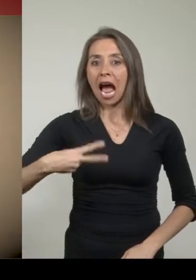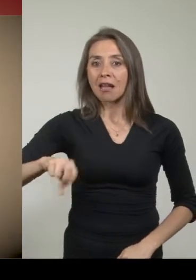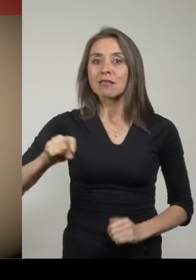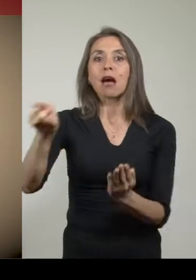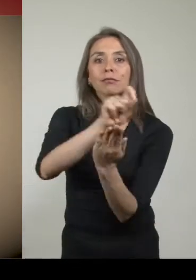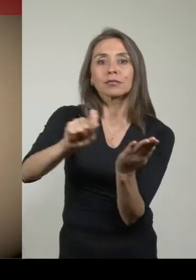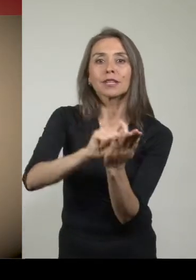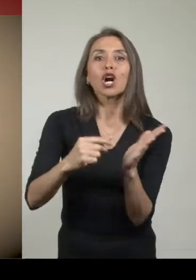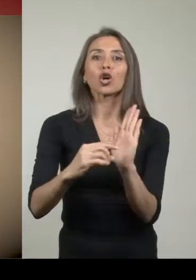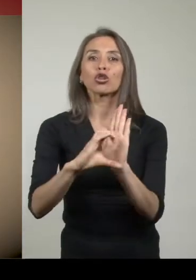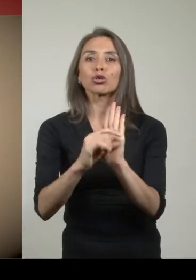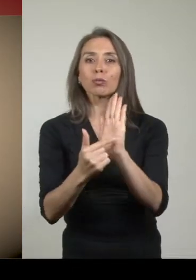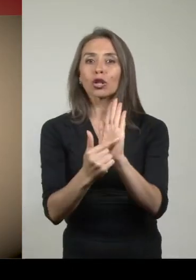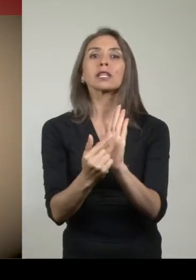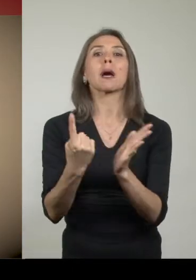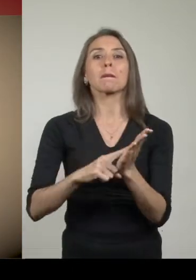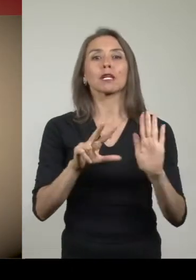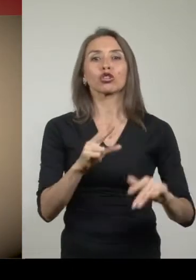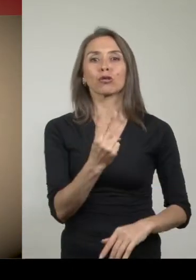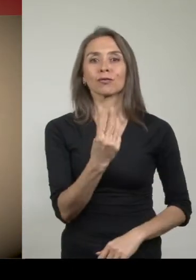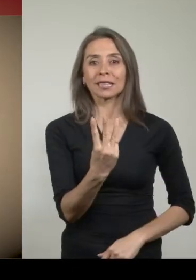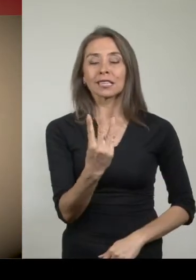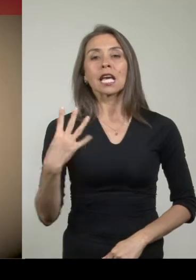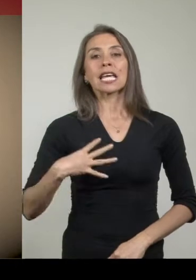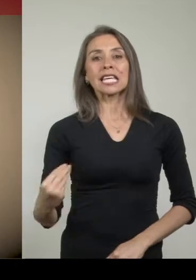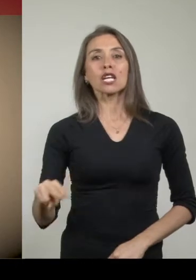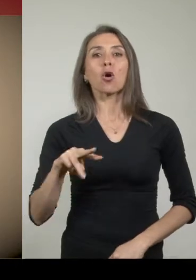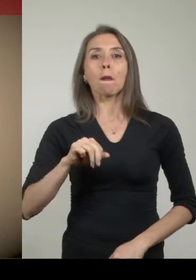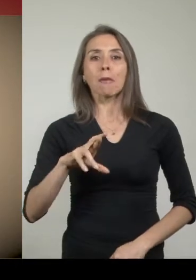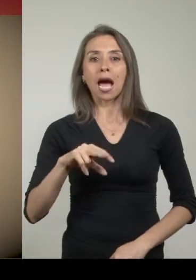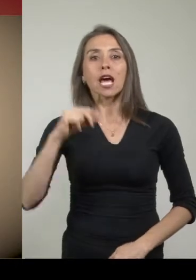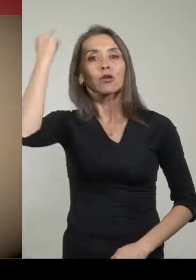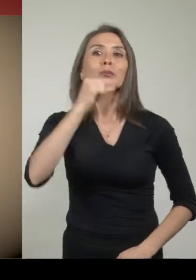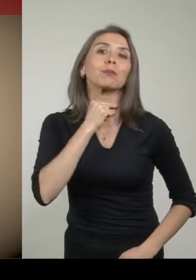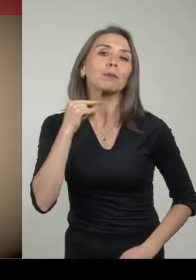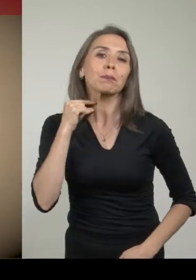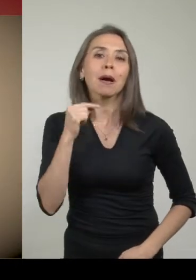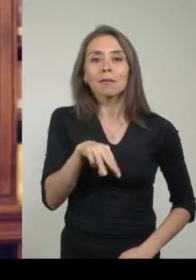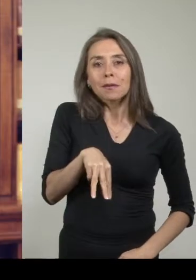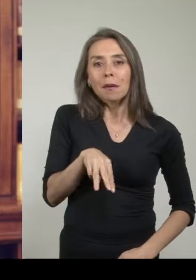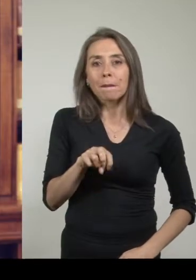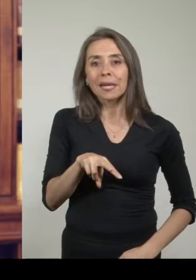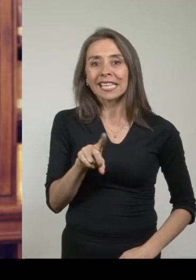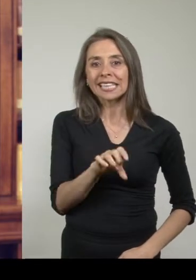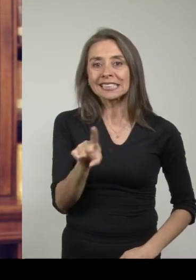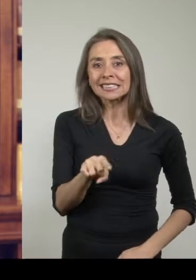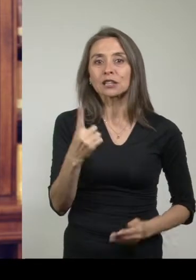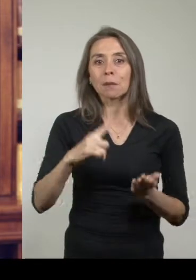Constitución Moralista de 1823 y su hijo Mariano y el canónico Juan Francisco Meneses En